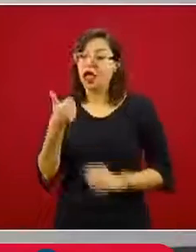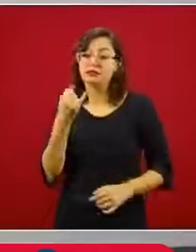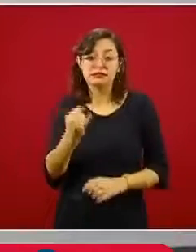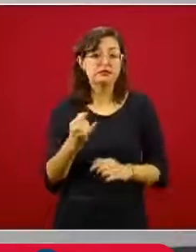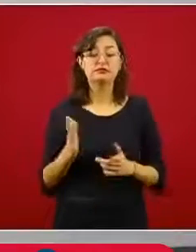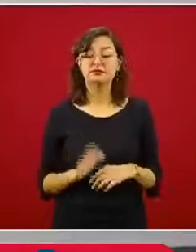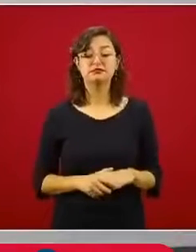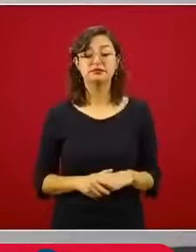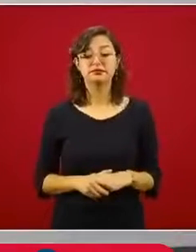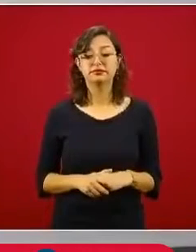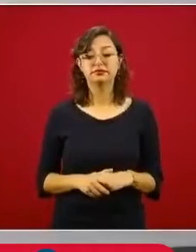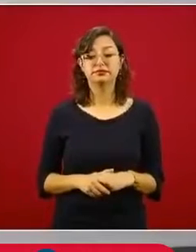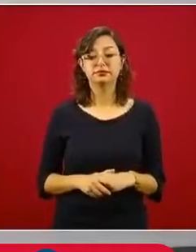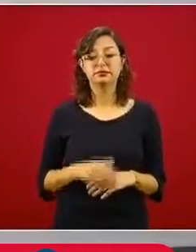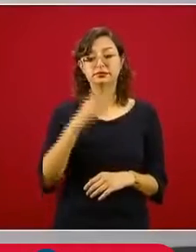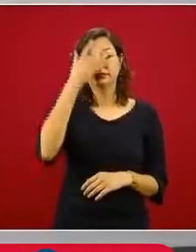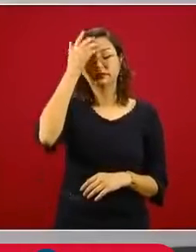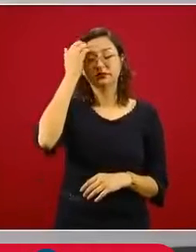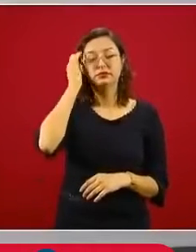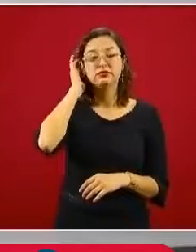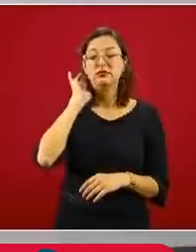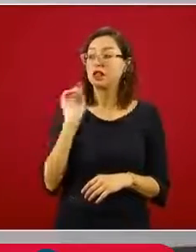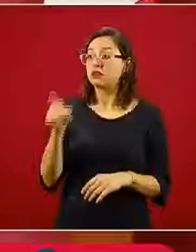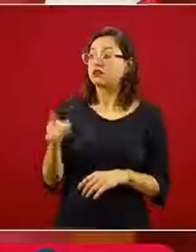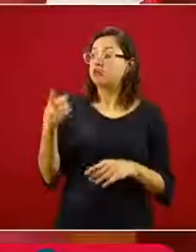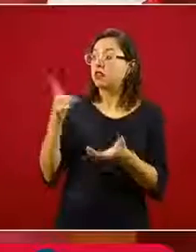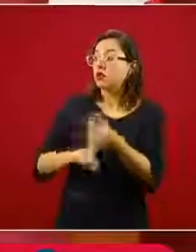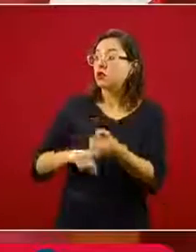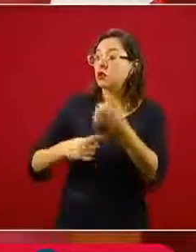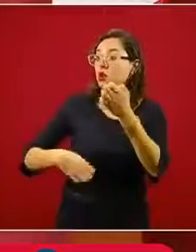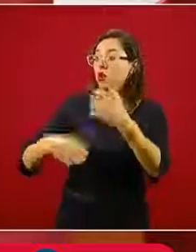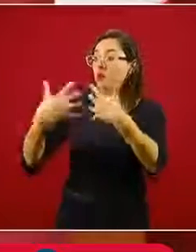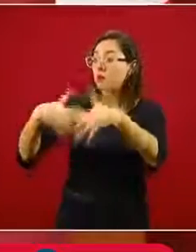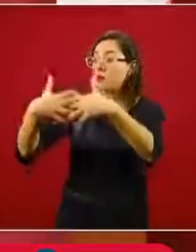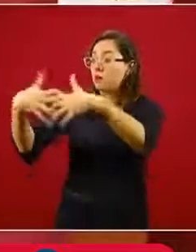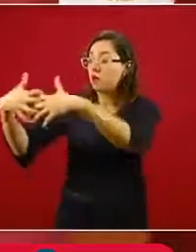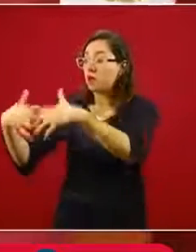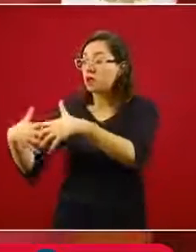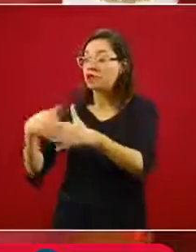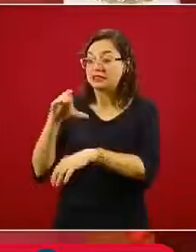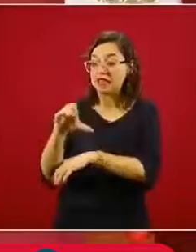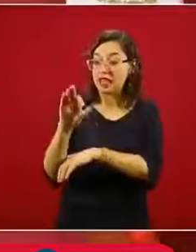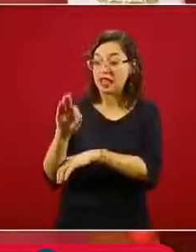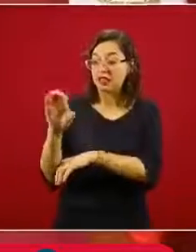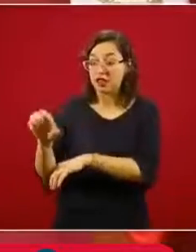subutilizarlas, es decir, no permitirles